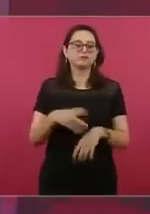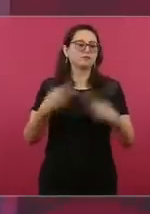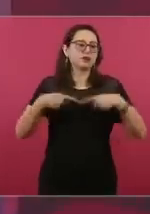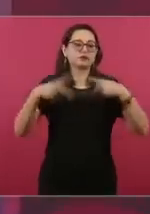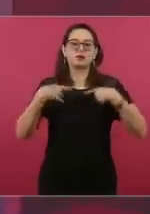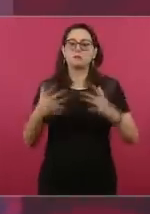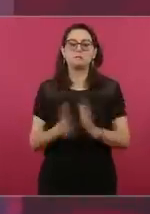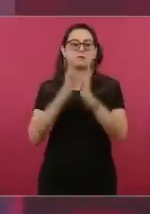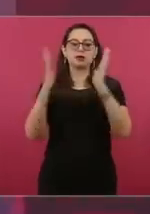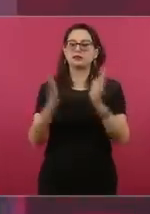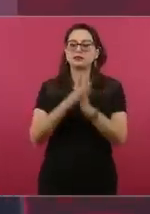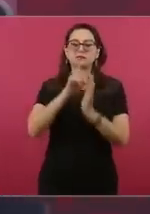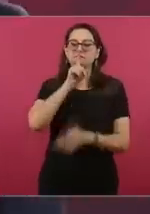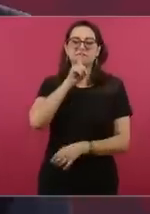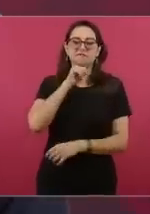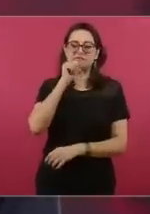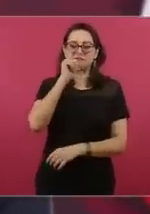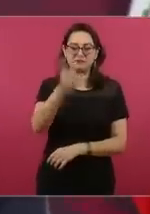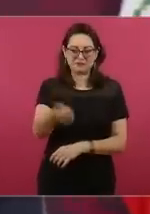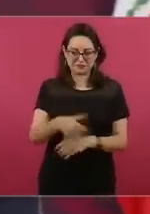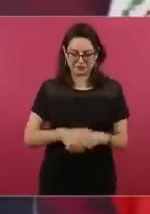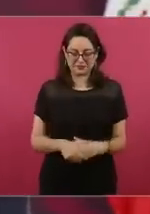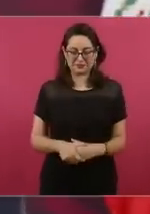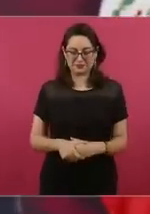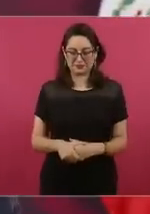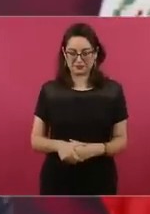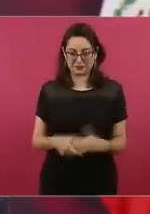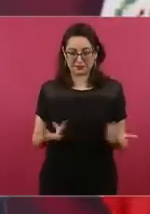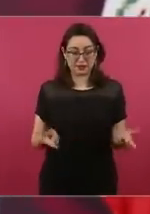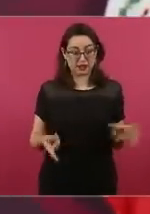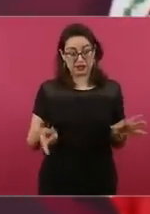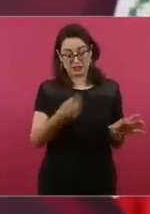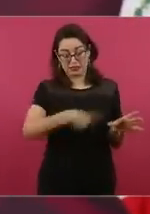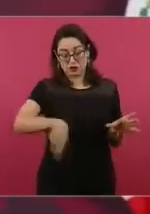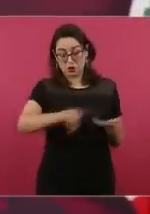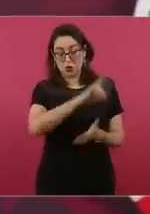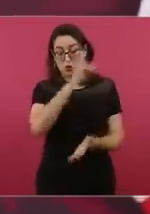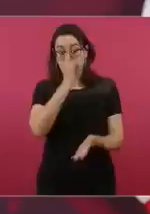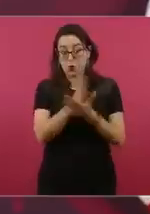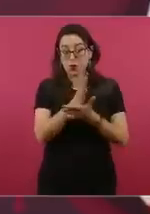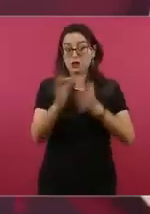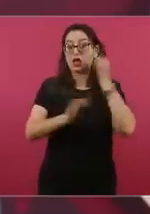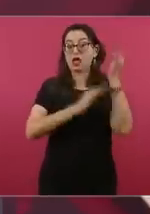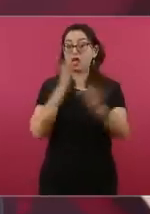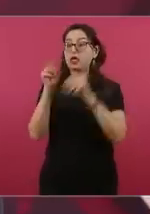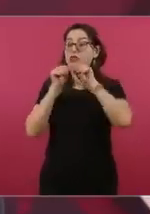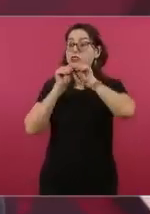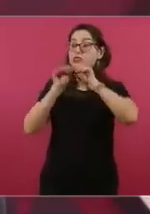se trata de algo que les ayuda a ellos, a sus intereses creados.